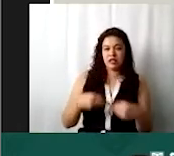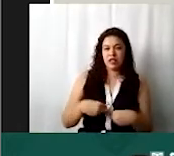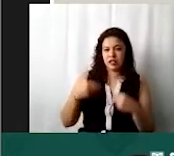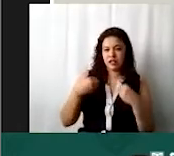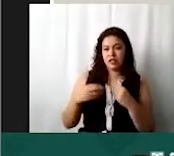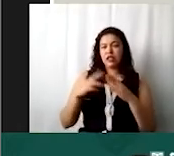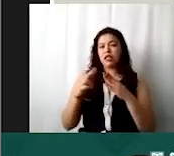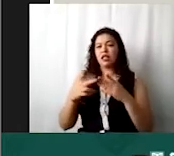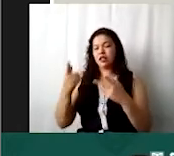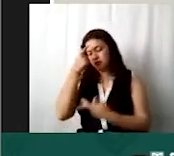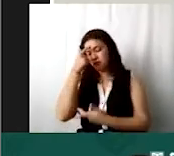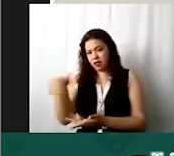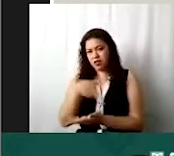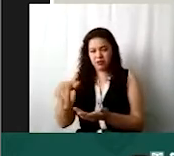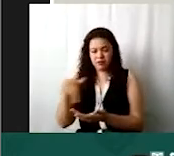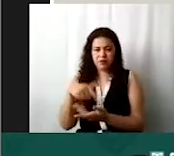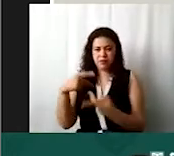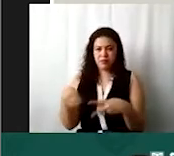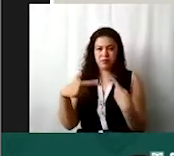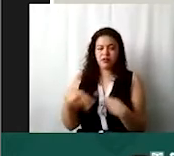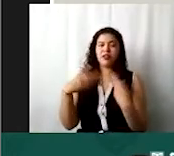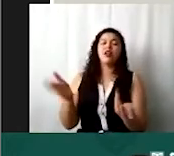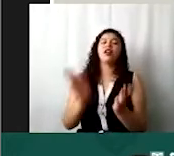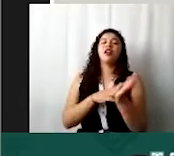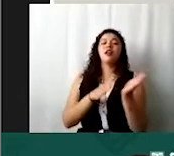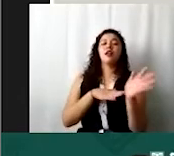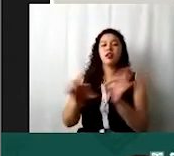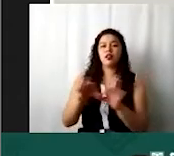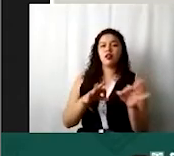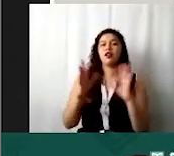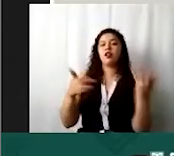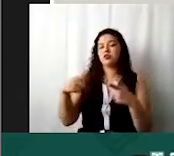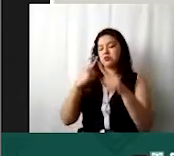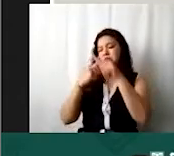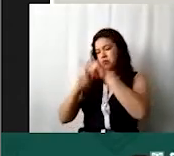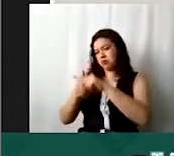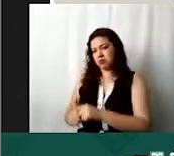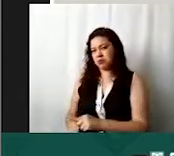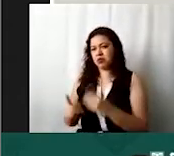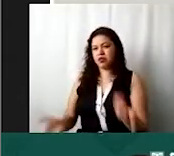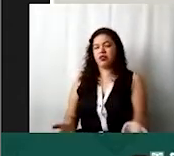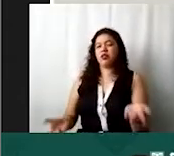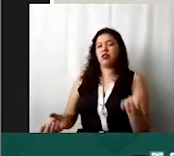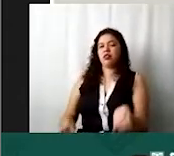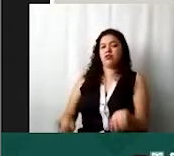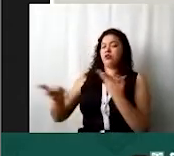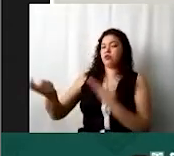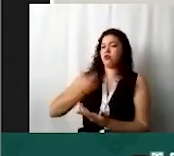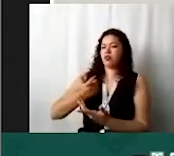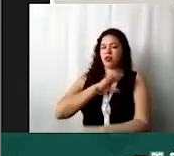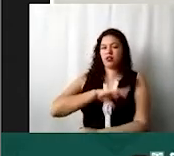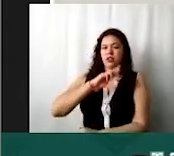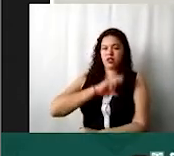de local comercial. Entonces ahora ustedes en su papel de trabajo pues hagan su suma. ¿Cuánto van a obtener de ingresos de renta de casa